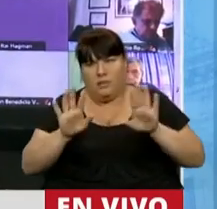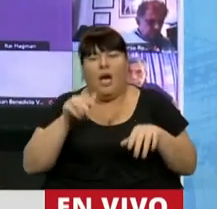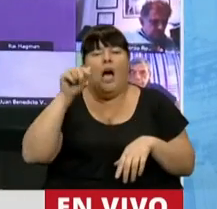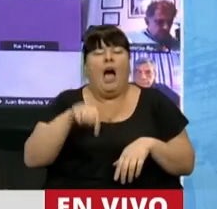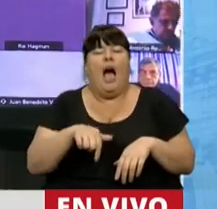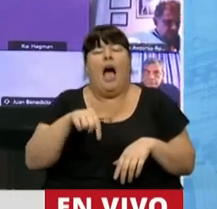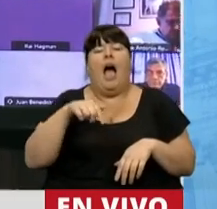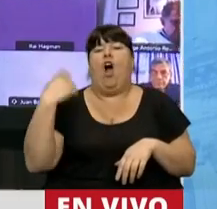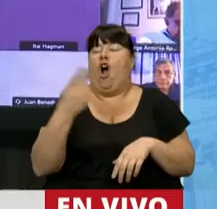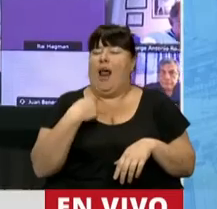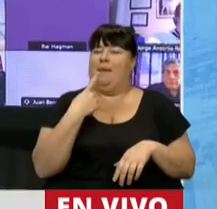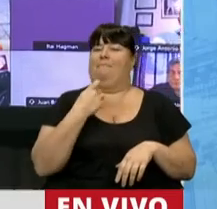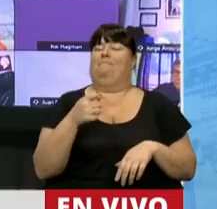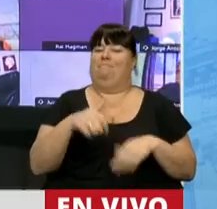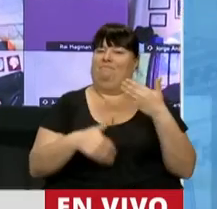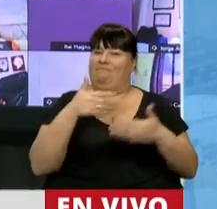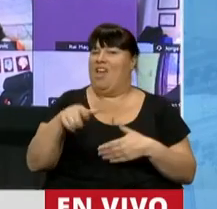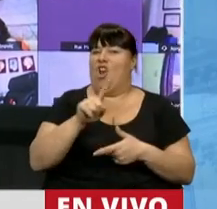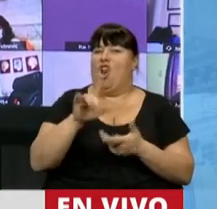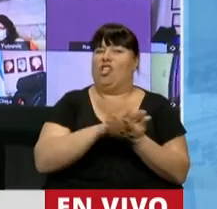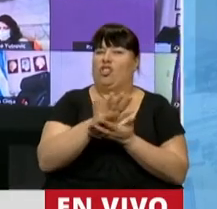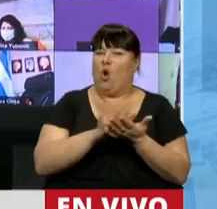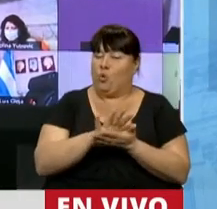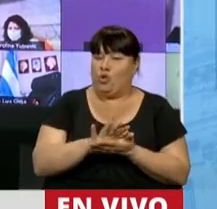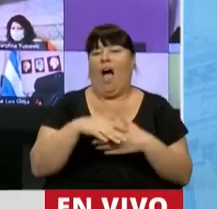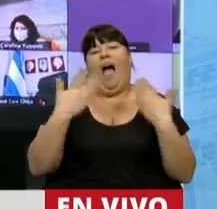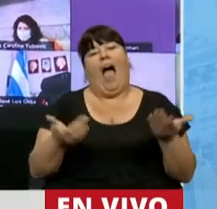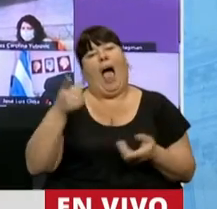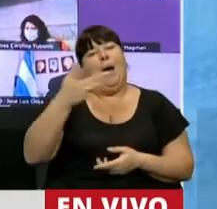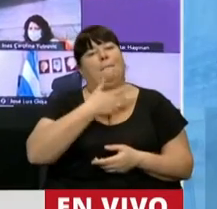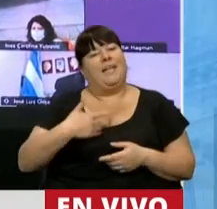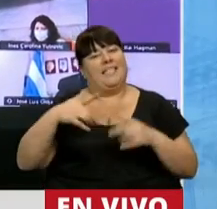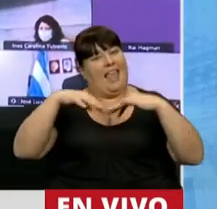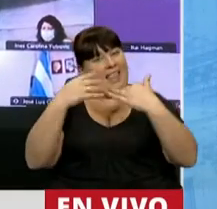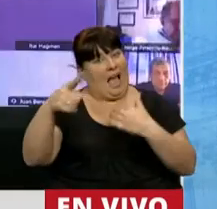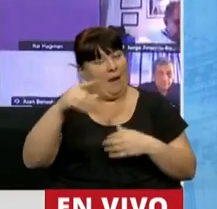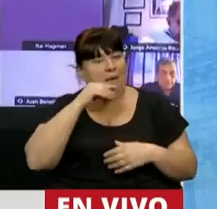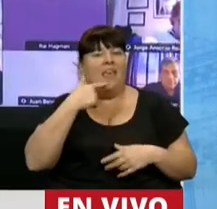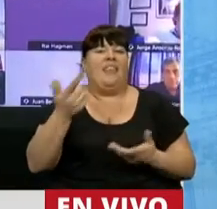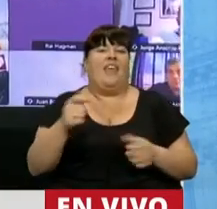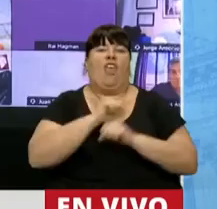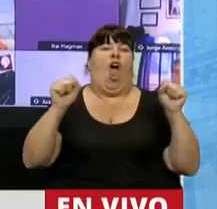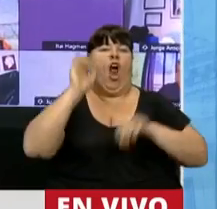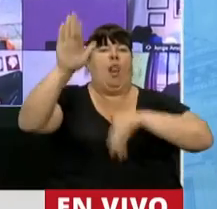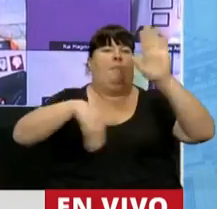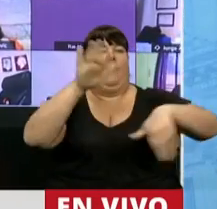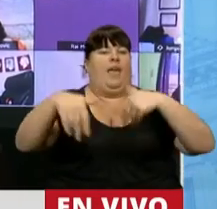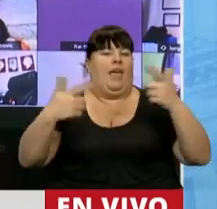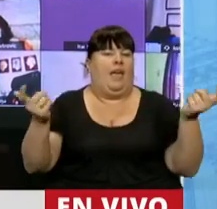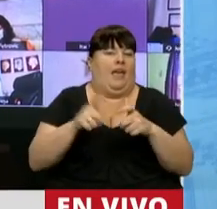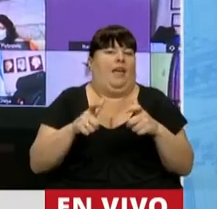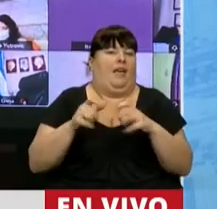que nos empezamos a dar cuenta que esa no es la solución, resulta que el presidente de la Cámara nos llama de la noche a la mañana